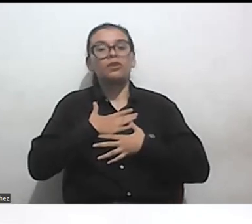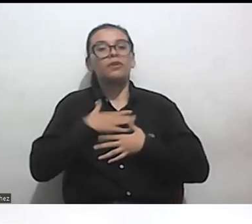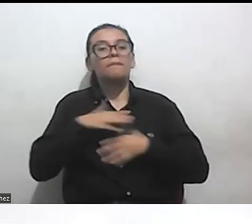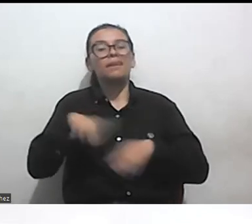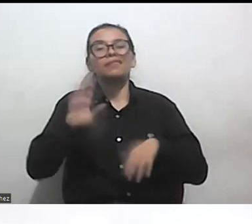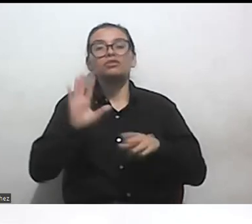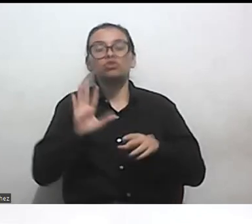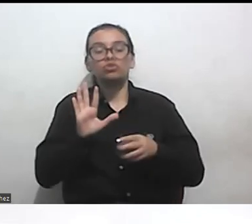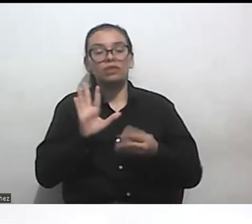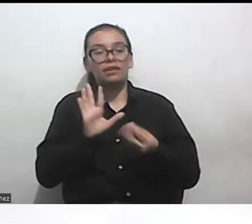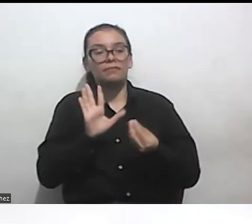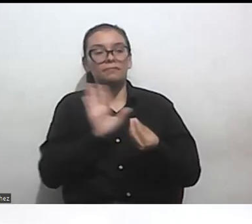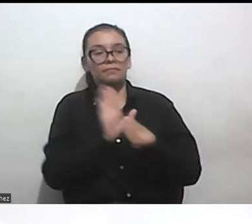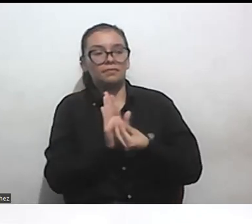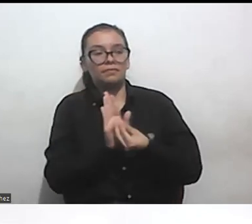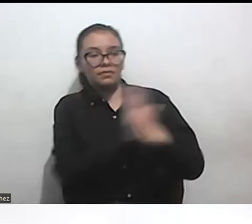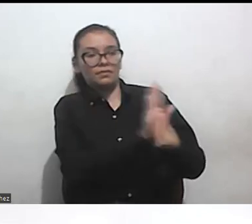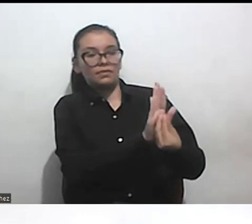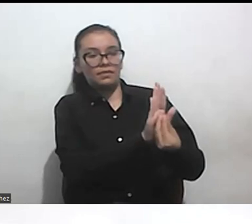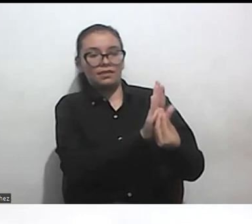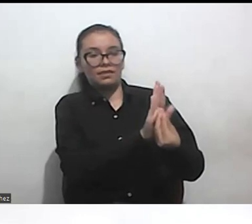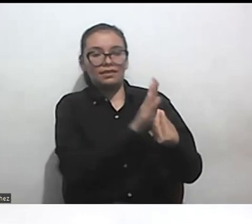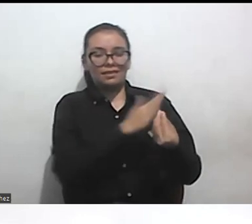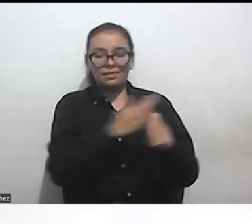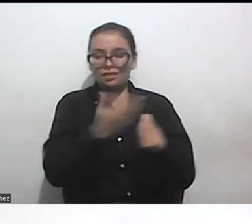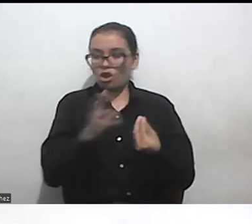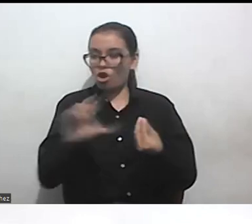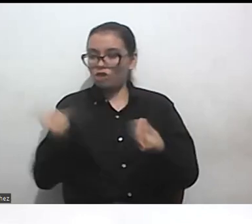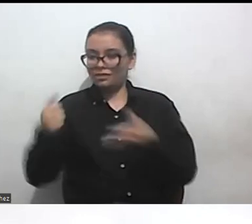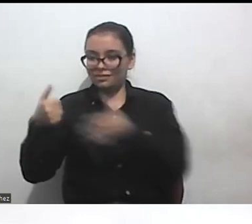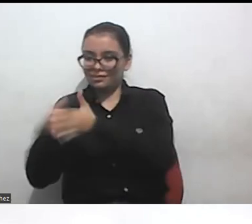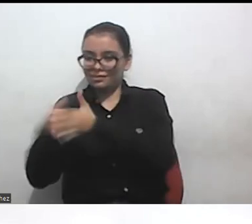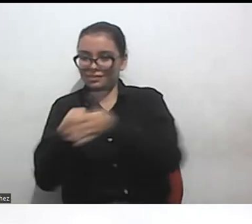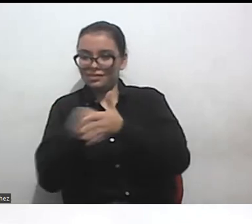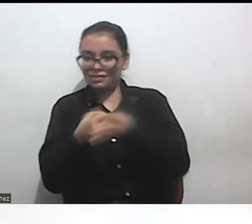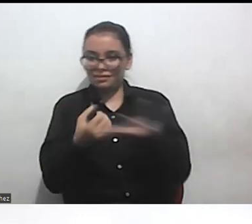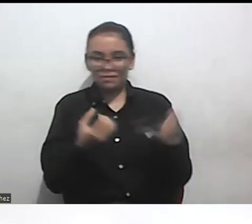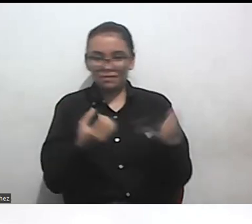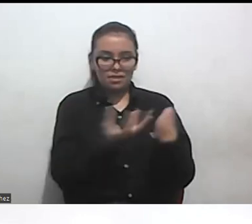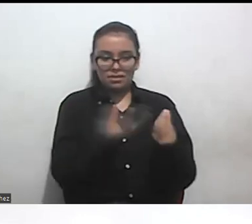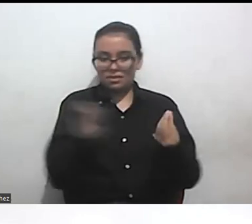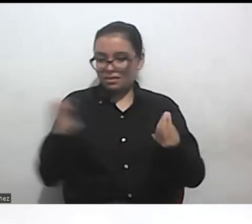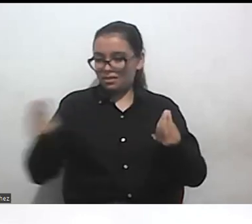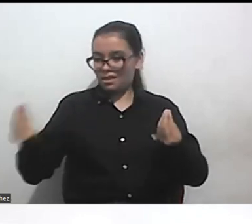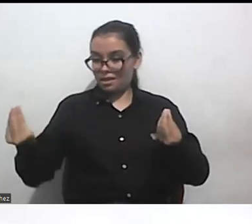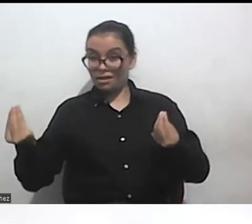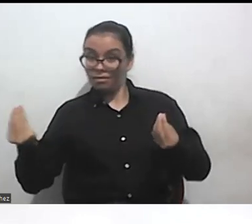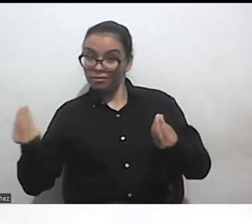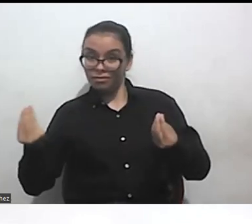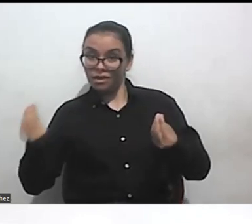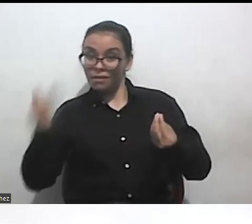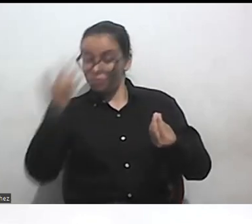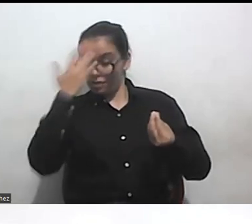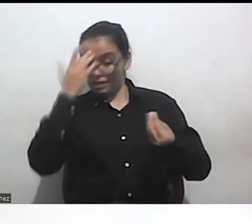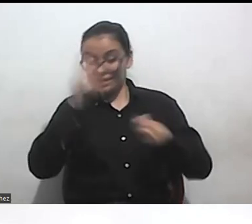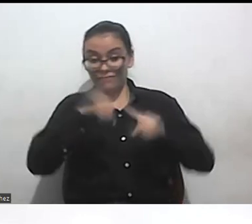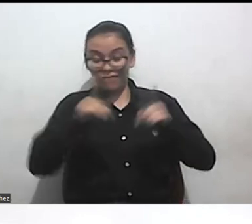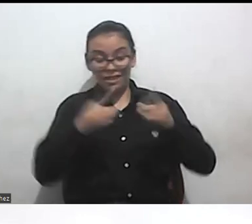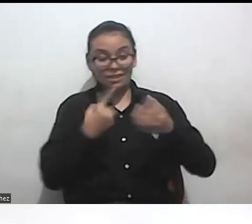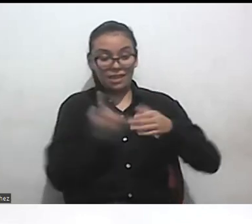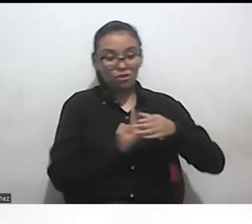distanciamiento con otras activistas porque justamente una cosa es hablar acerca de autismo y decir sí